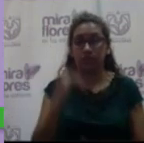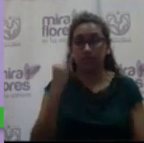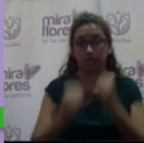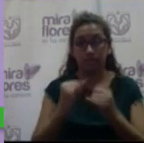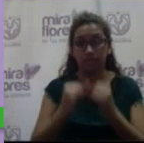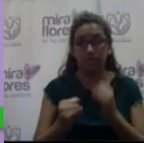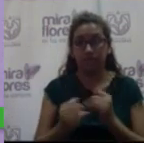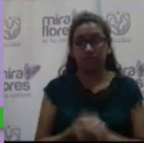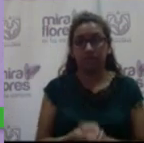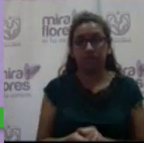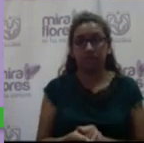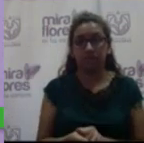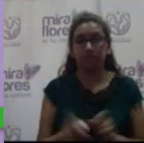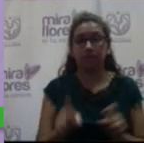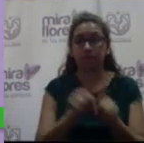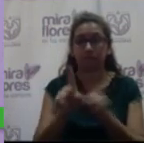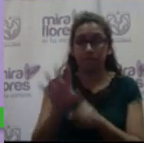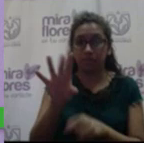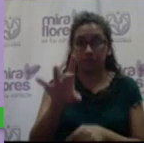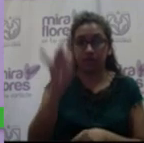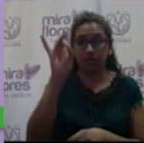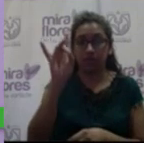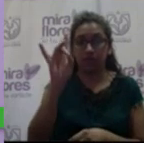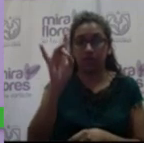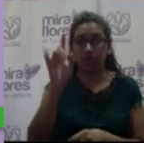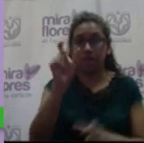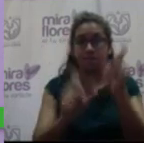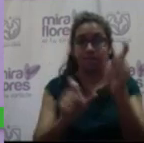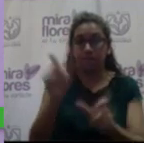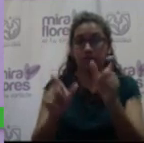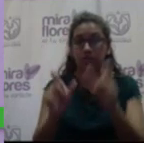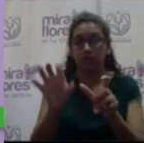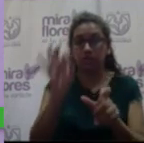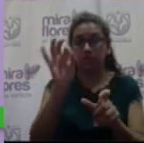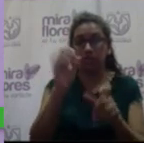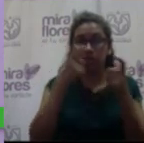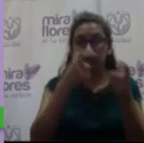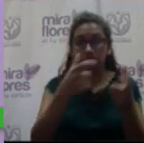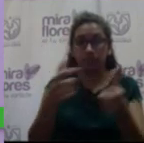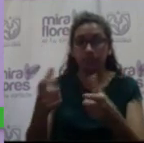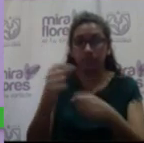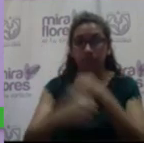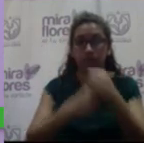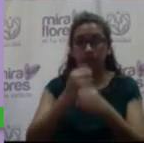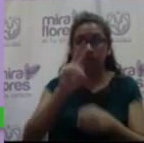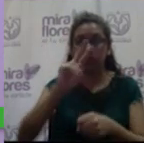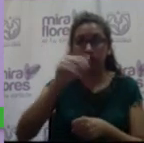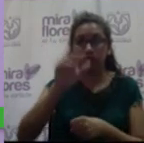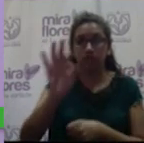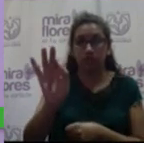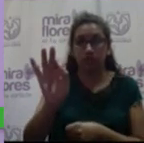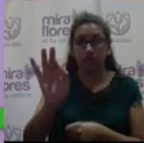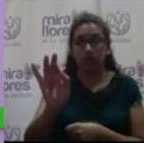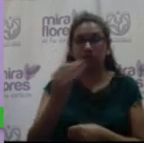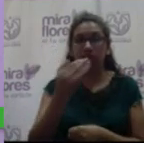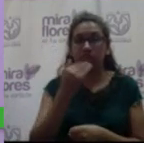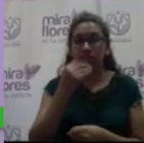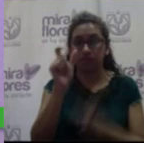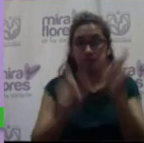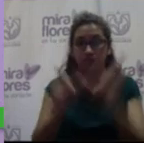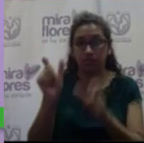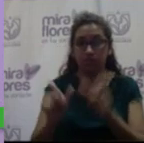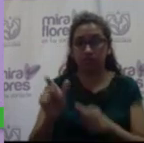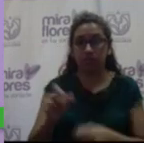Finalmente, se eligió a los miembros del comité de vigilancia para el proceso del año 2019. Siendo las siguientes personas,